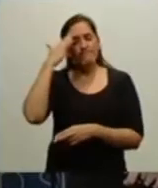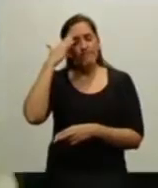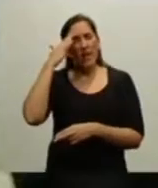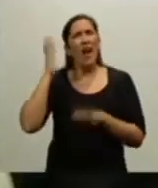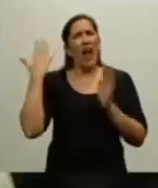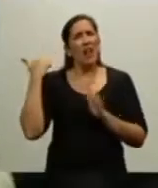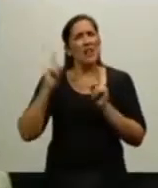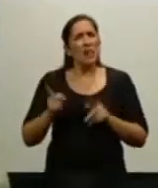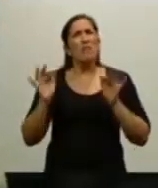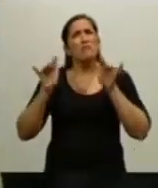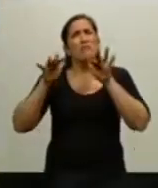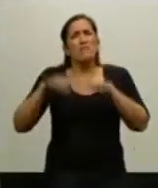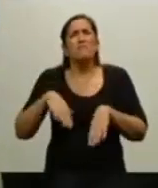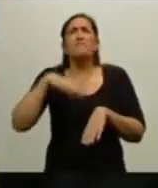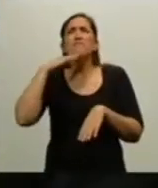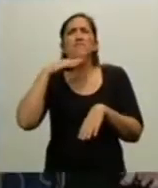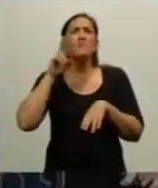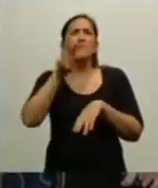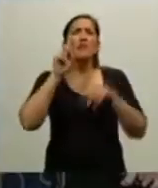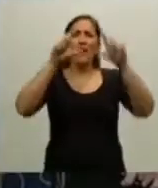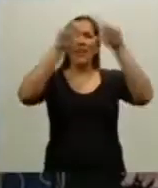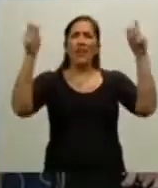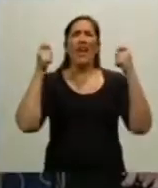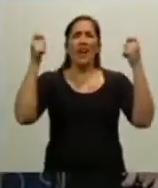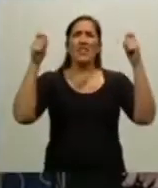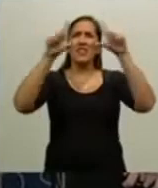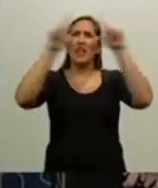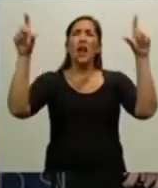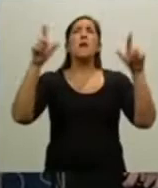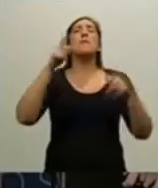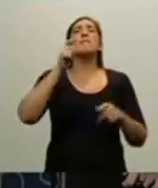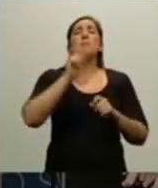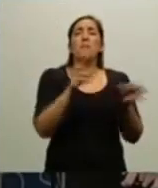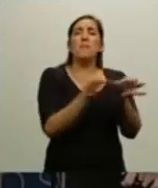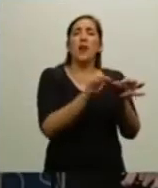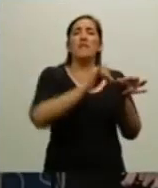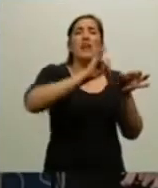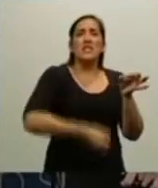repleta y uno podía ver también carteles de Malvinas sí, dictadura no.